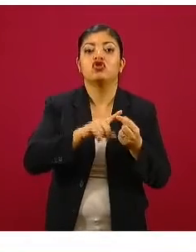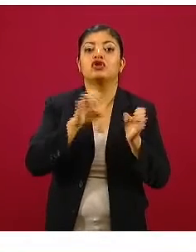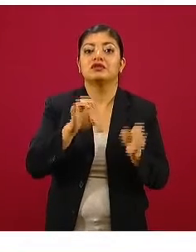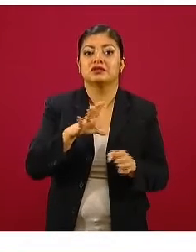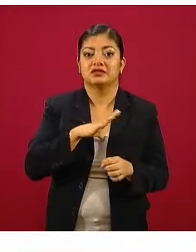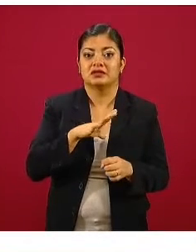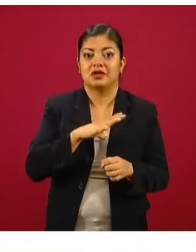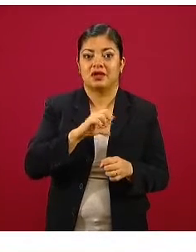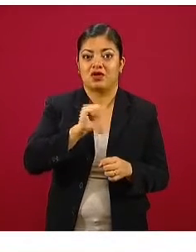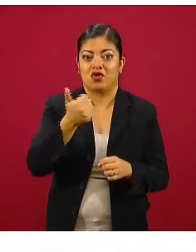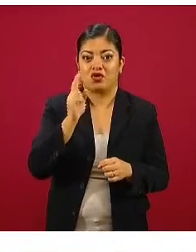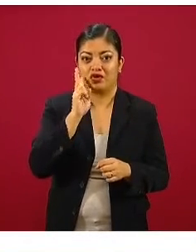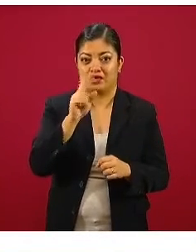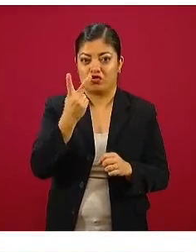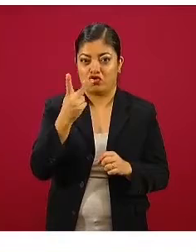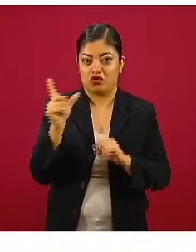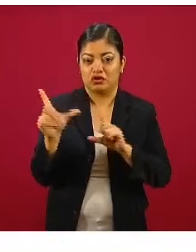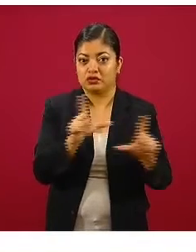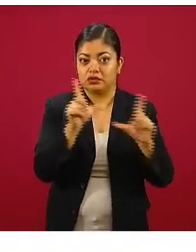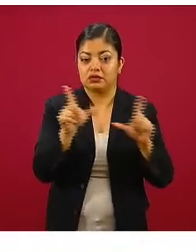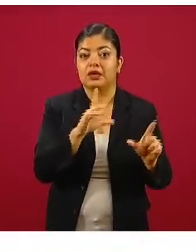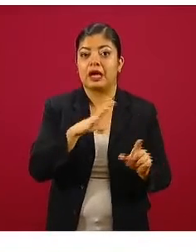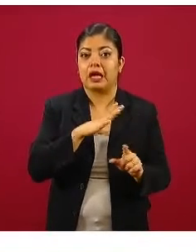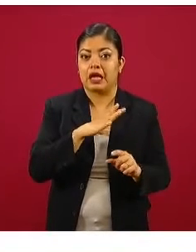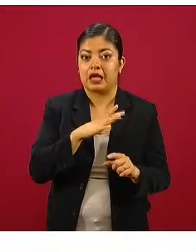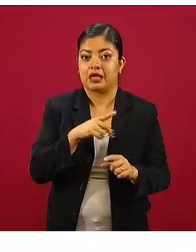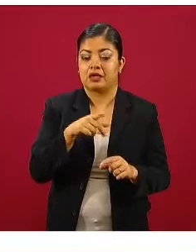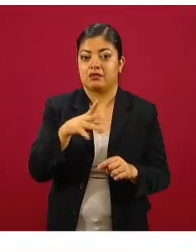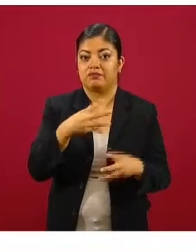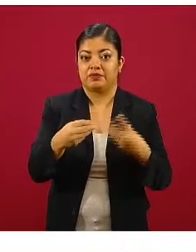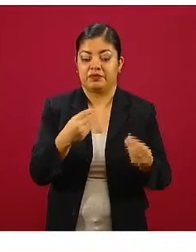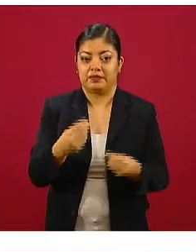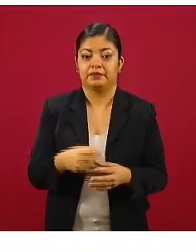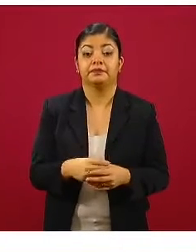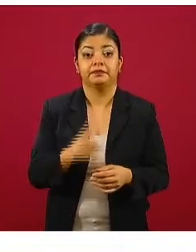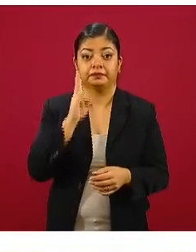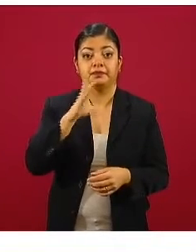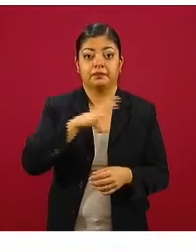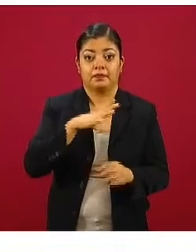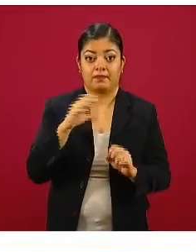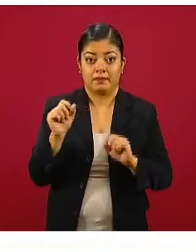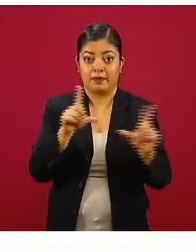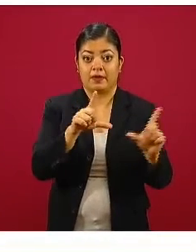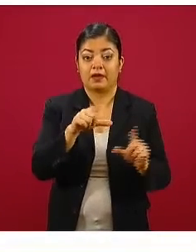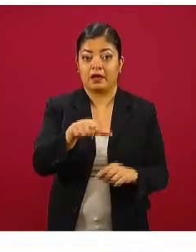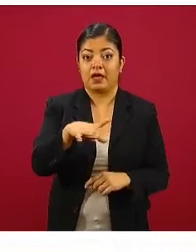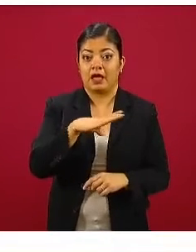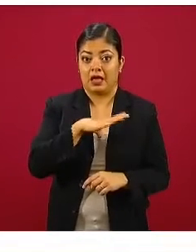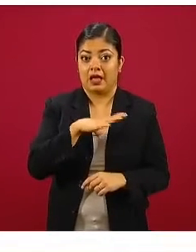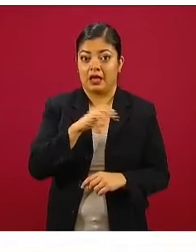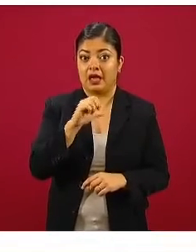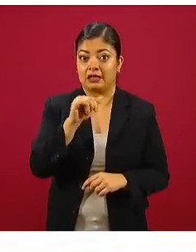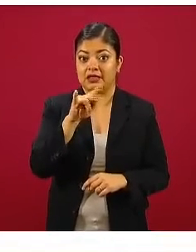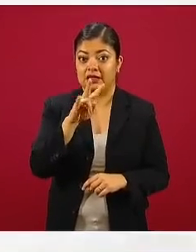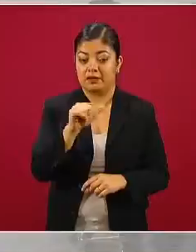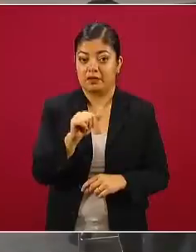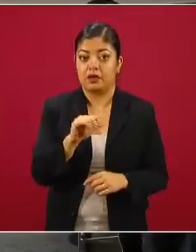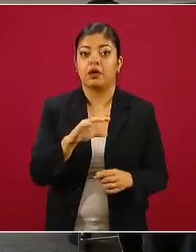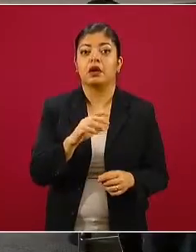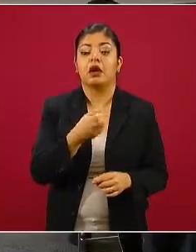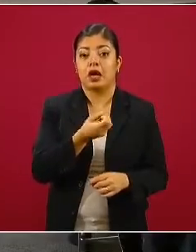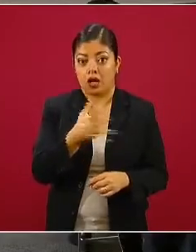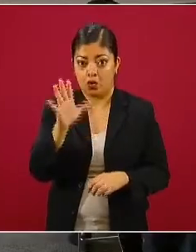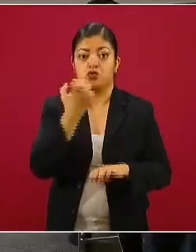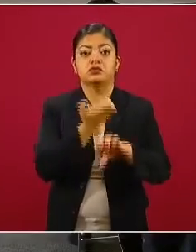en las siguientes dos diapositivas. En este mapa, en el que sigue, vemos la parte activa. Hay noticias positivas,